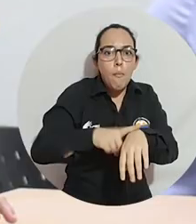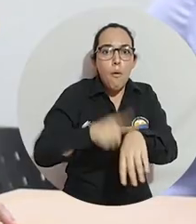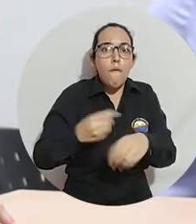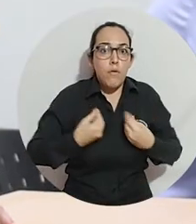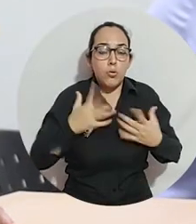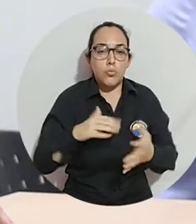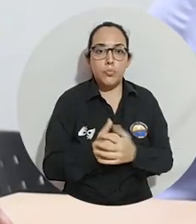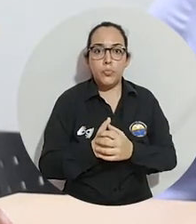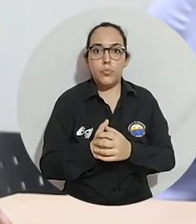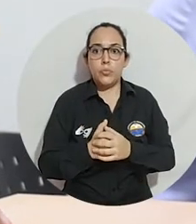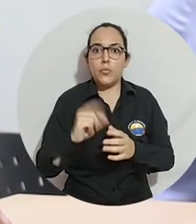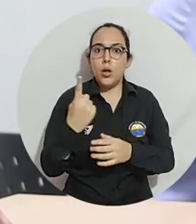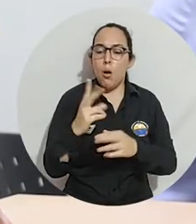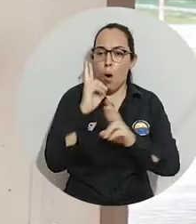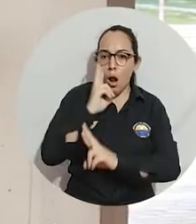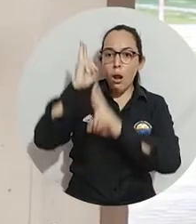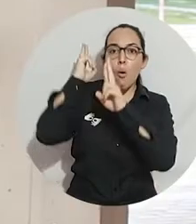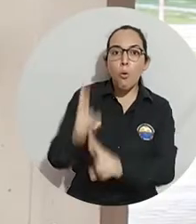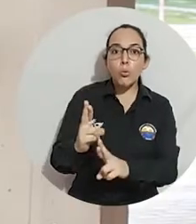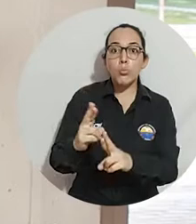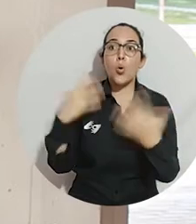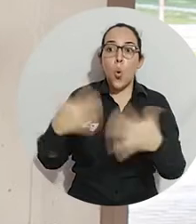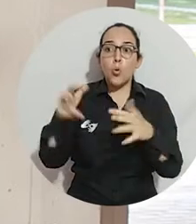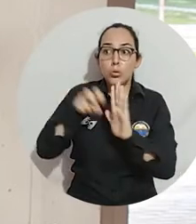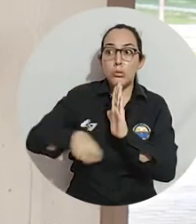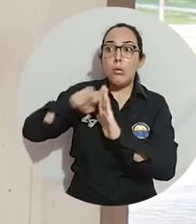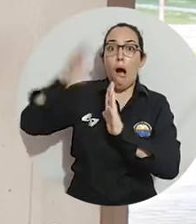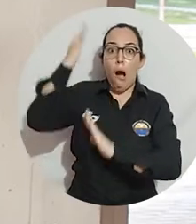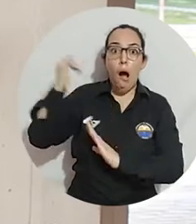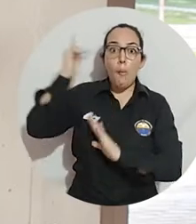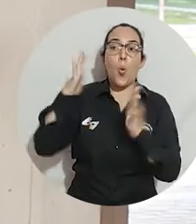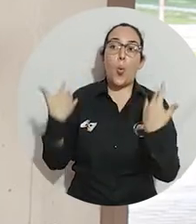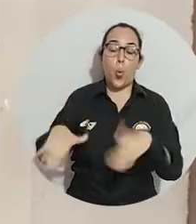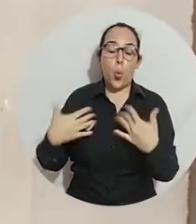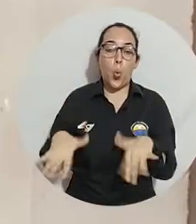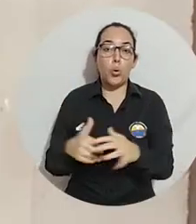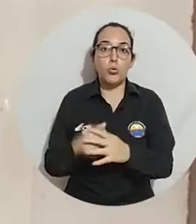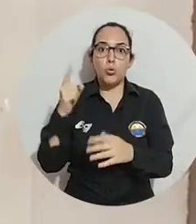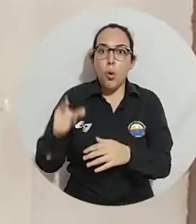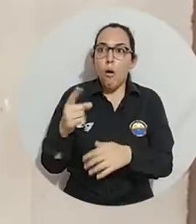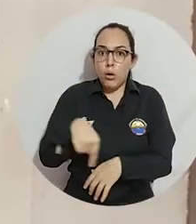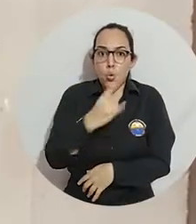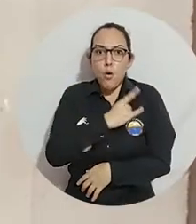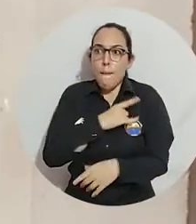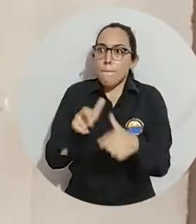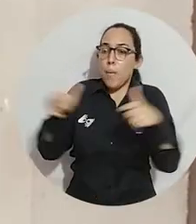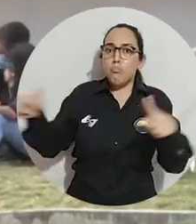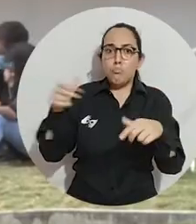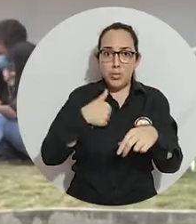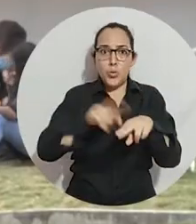esta etapa de la vida de ellos. Primero que es pública, el reconocimiento que tiene su nivel académico también. Es una universidad que ha ido